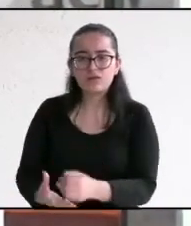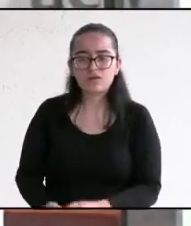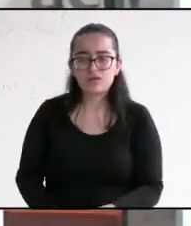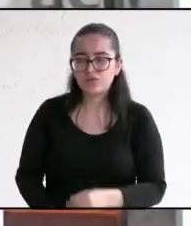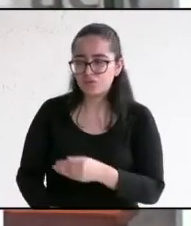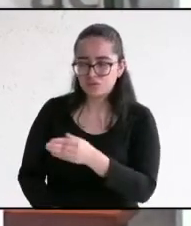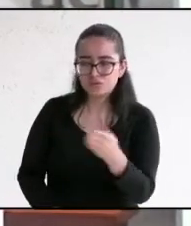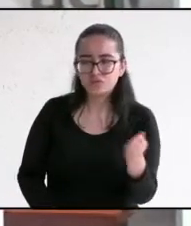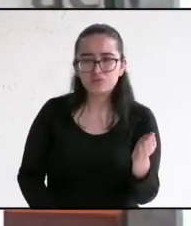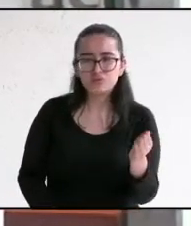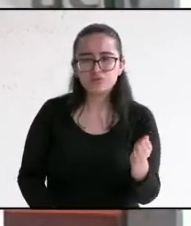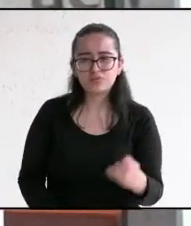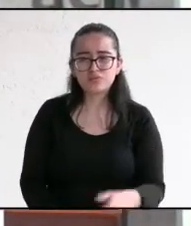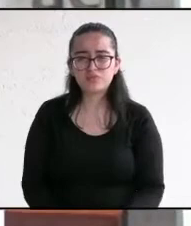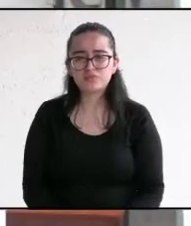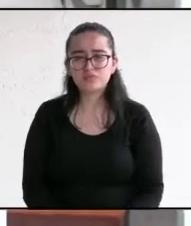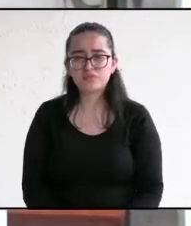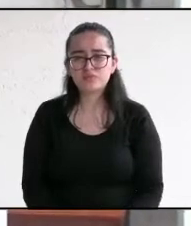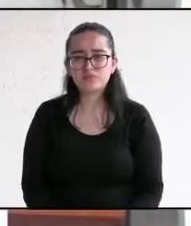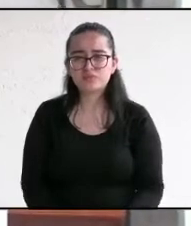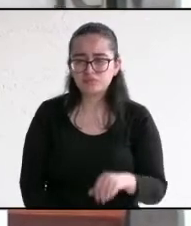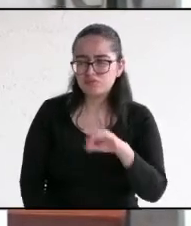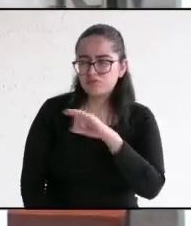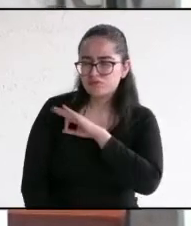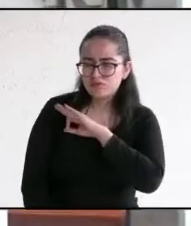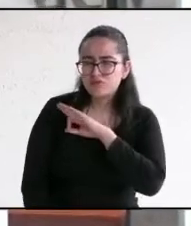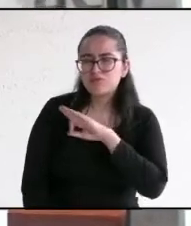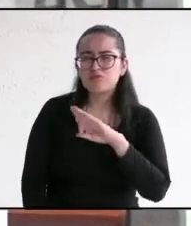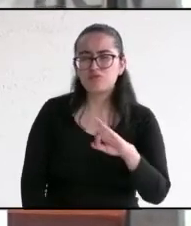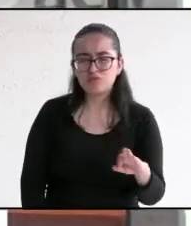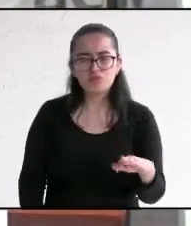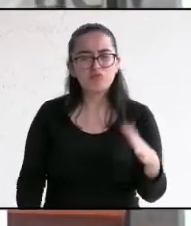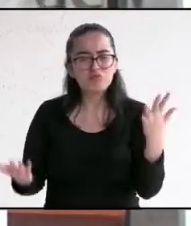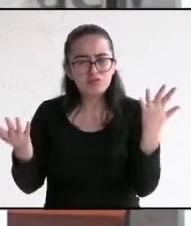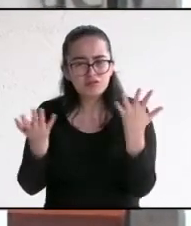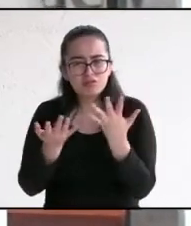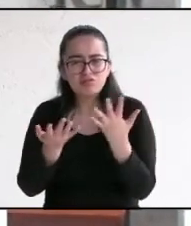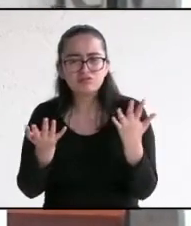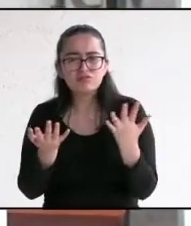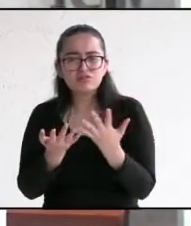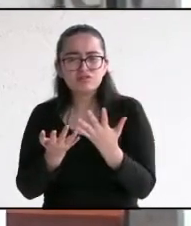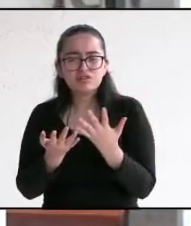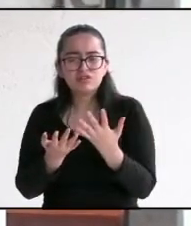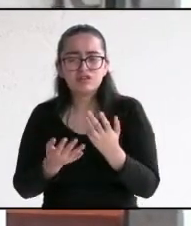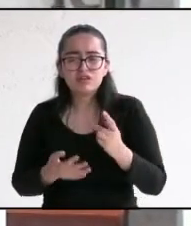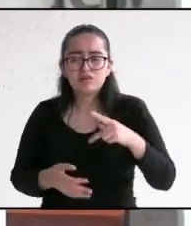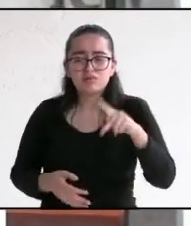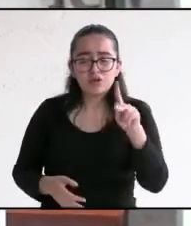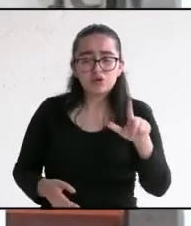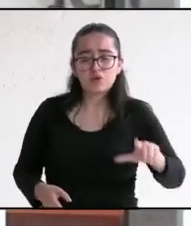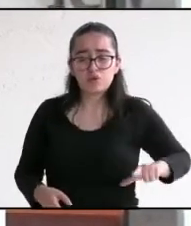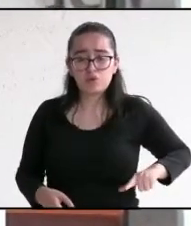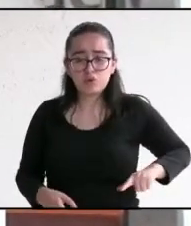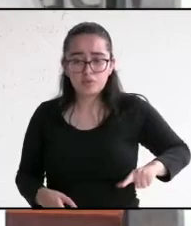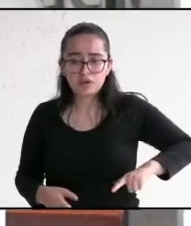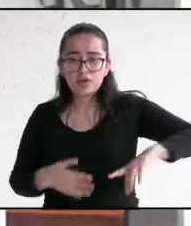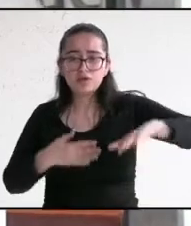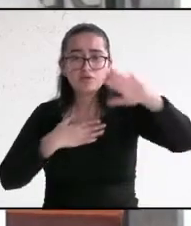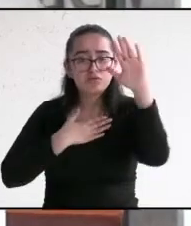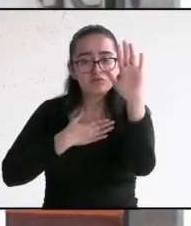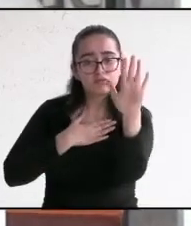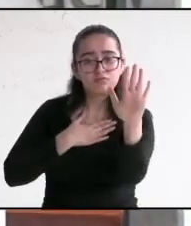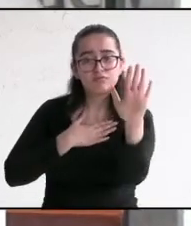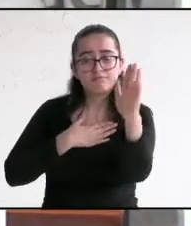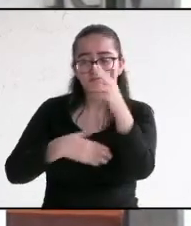decirles a todos ustedes que sí es posible generar esas condiciones de crecimiento teniendo un gobierno capaz y comprometido con las casas